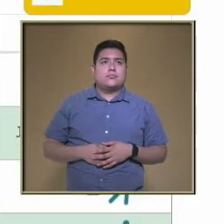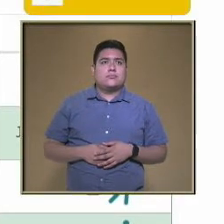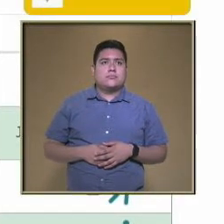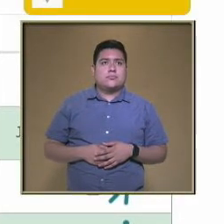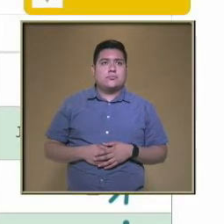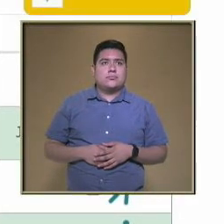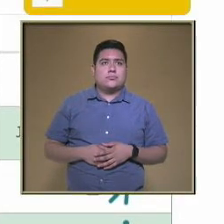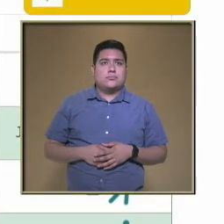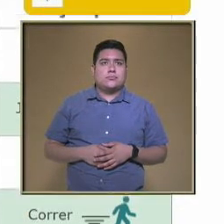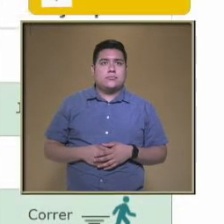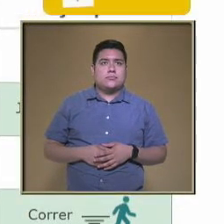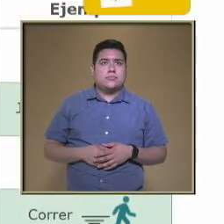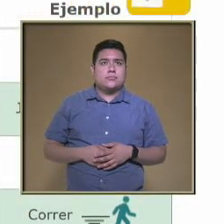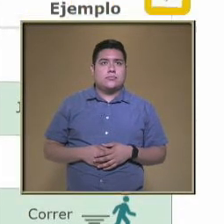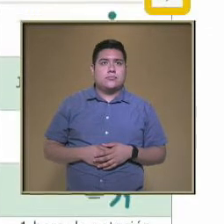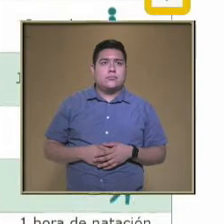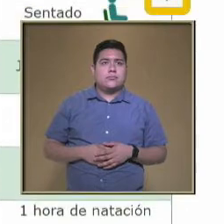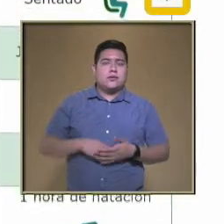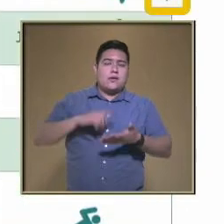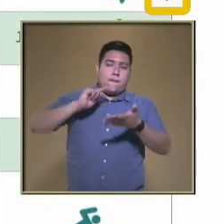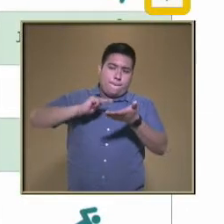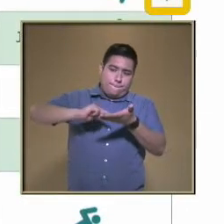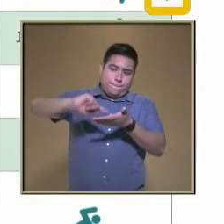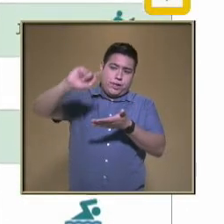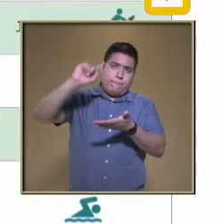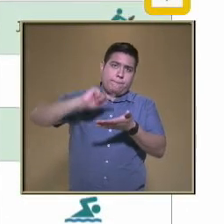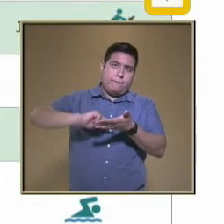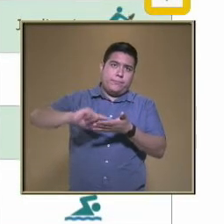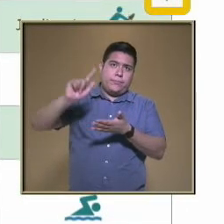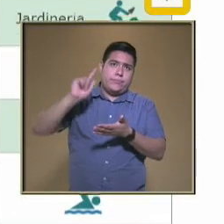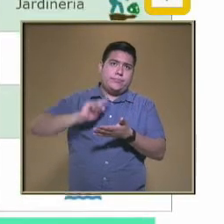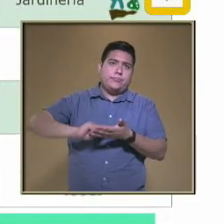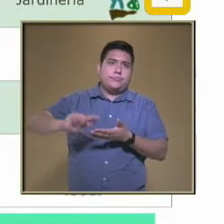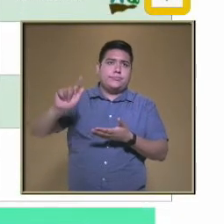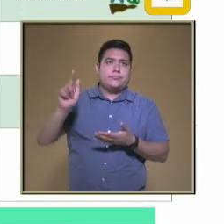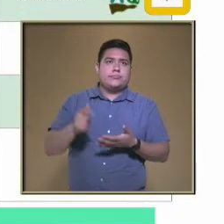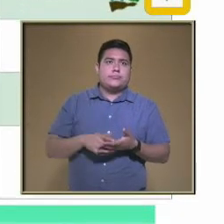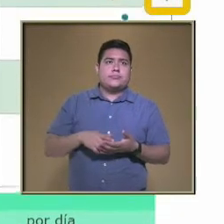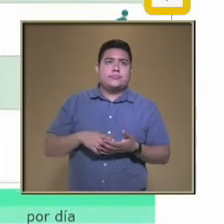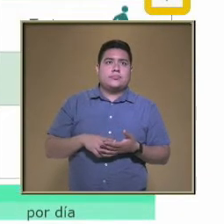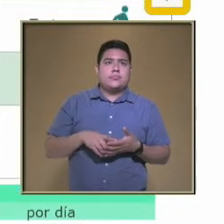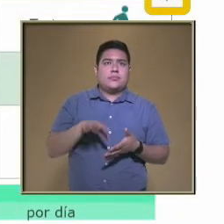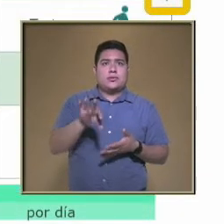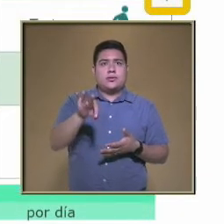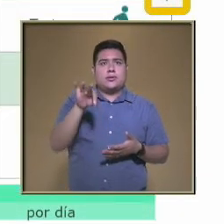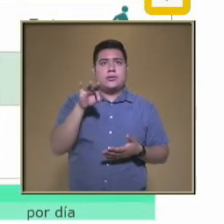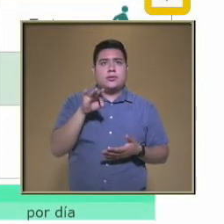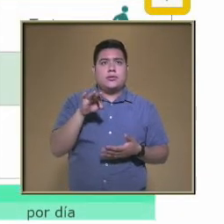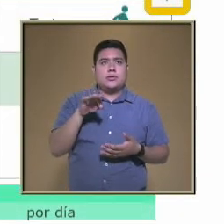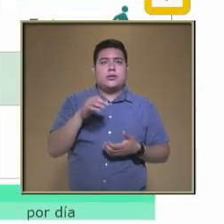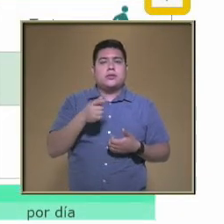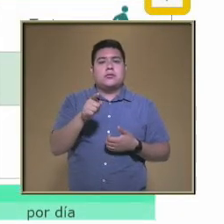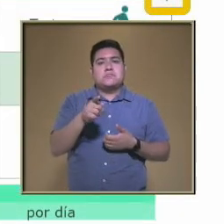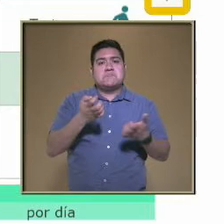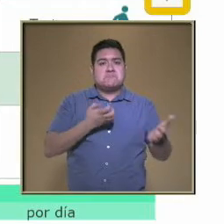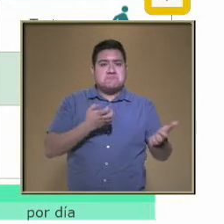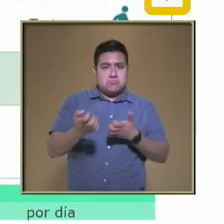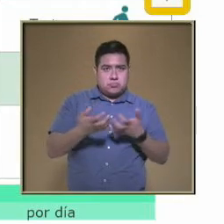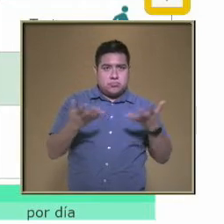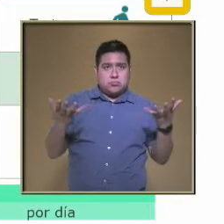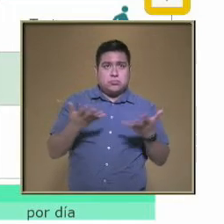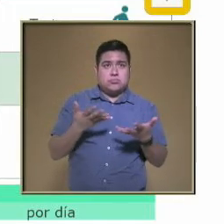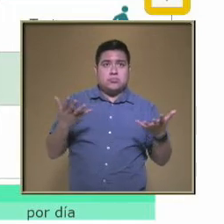Vamos a desplazar Vamos Hacia abajo La pantalla Un poquito también Para poder Elegir un tipo De actividad Que realizas Si nada más